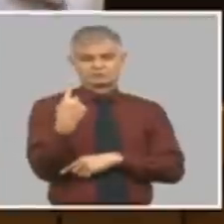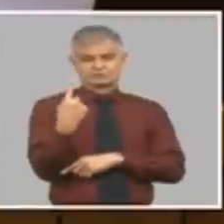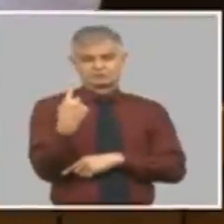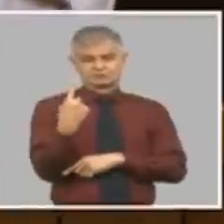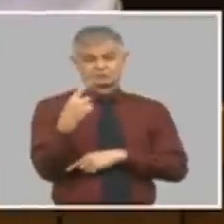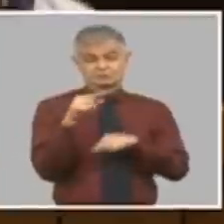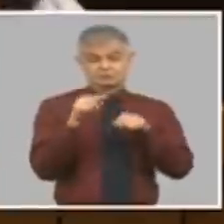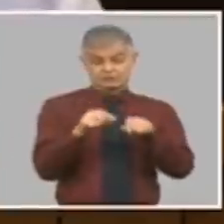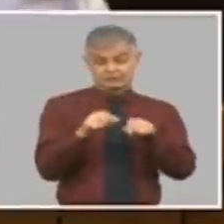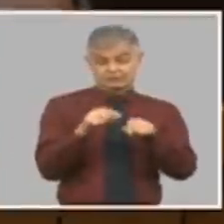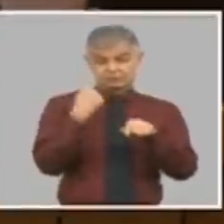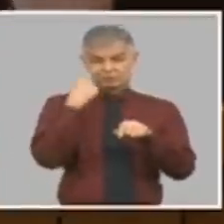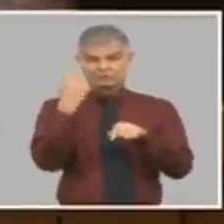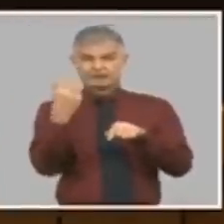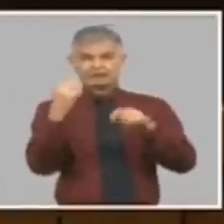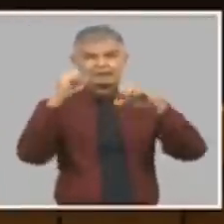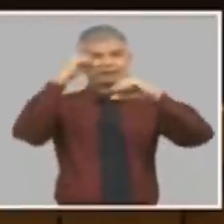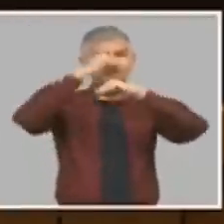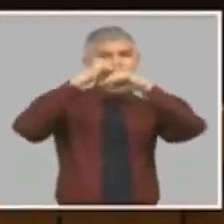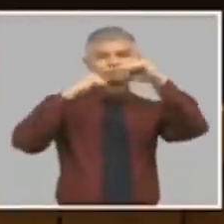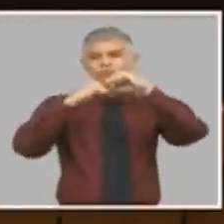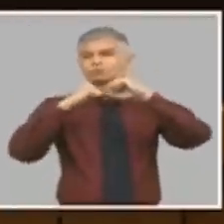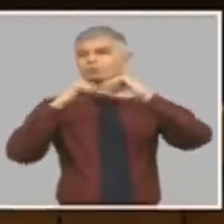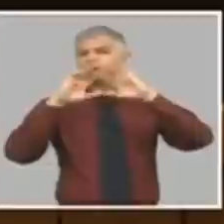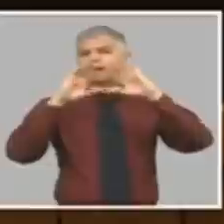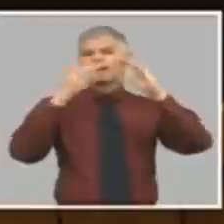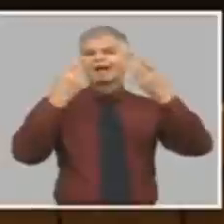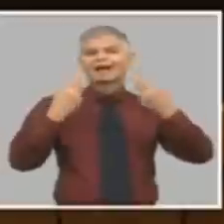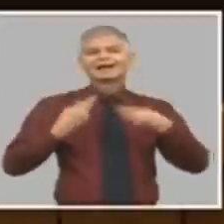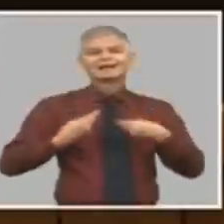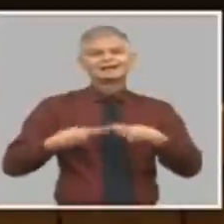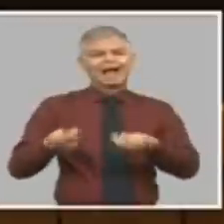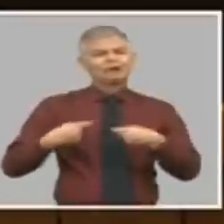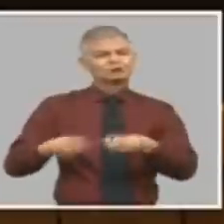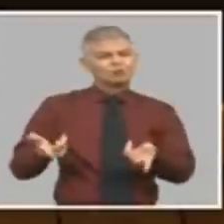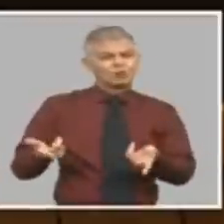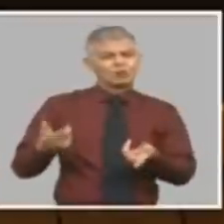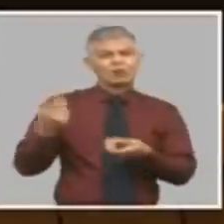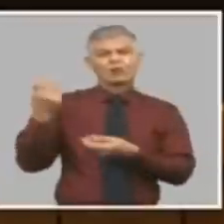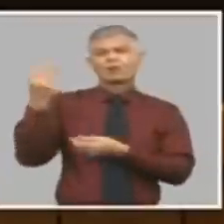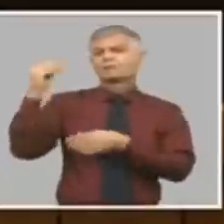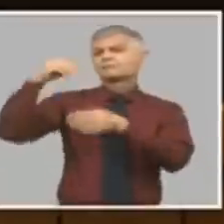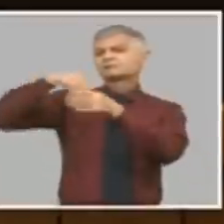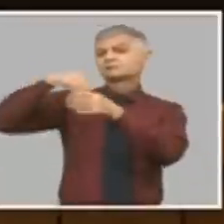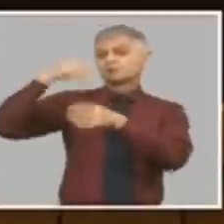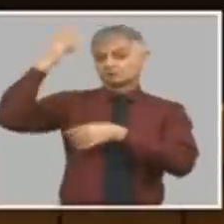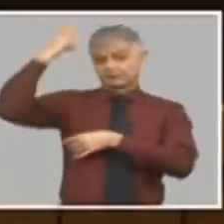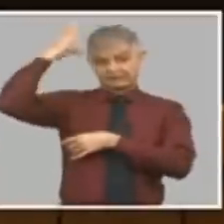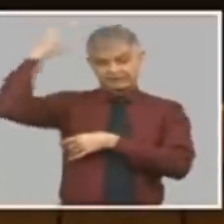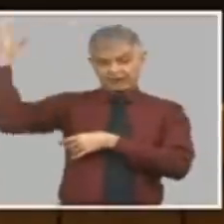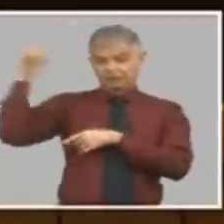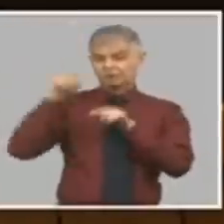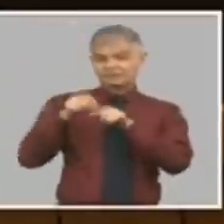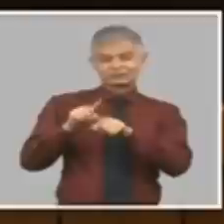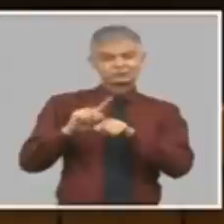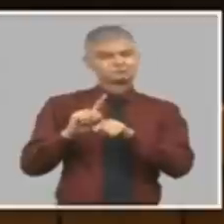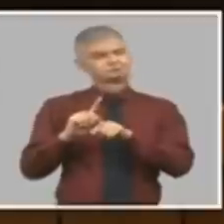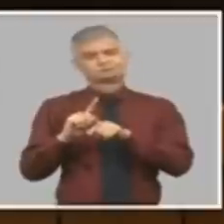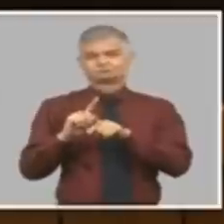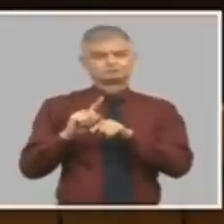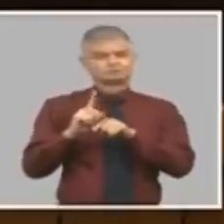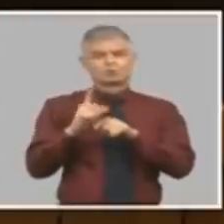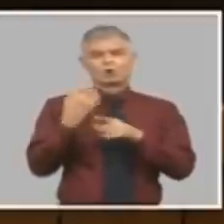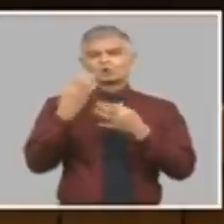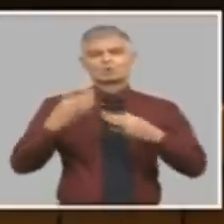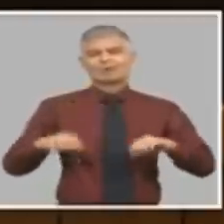Incluso cuando uno coge la estructura de los gastos del presupuesto del Estado da cosas que no son normales. Nosotros tenemos subvalorados